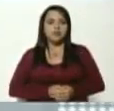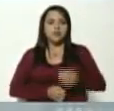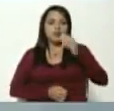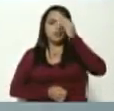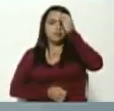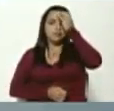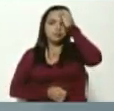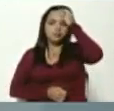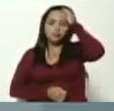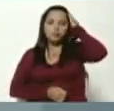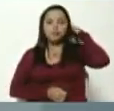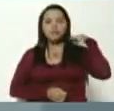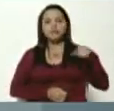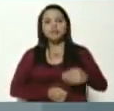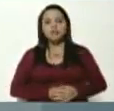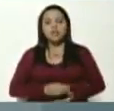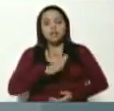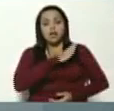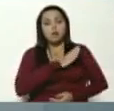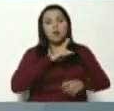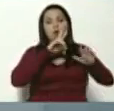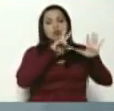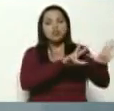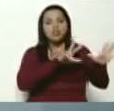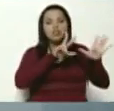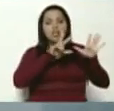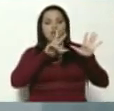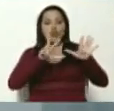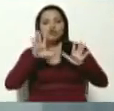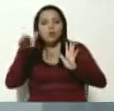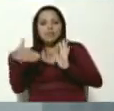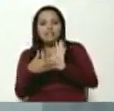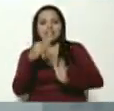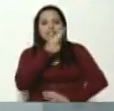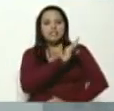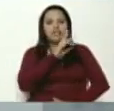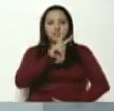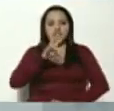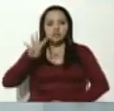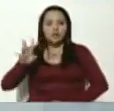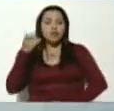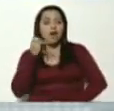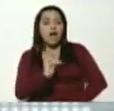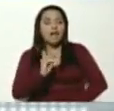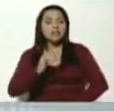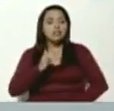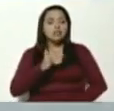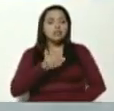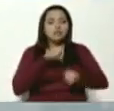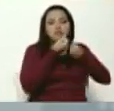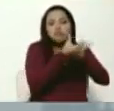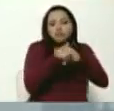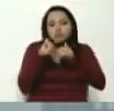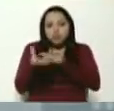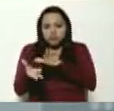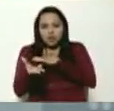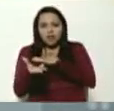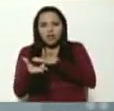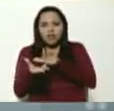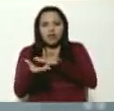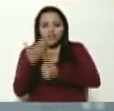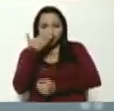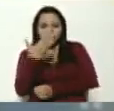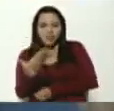mil 324 funcionarios han declarado la, han declarado ante la